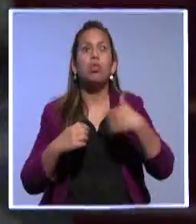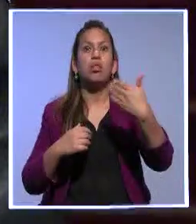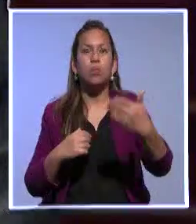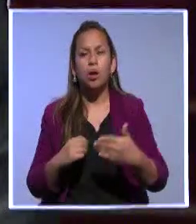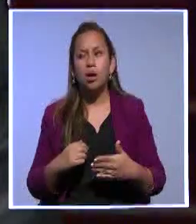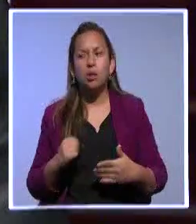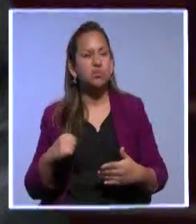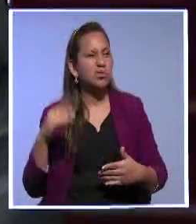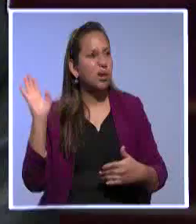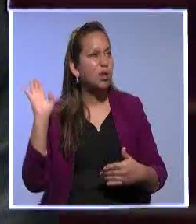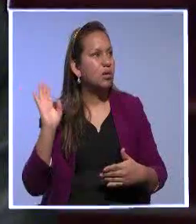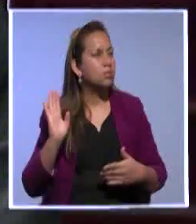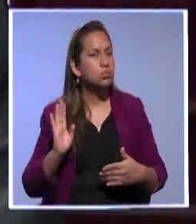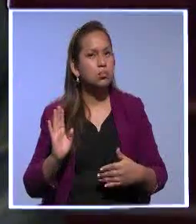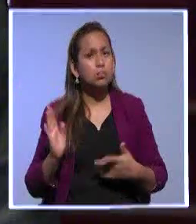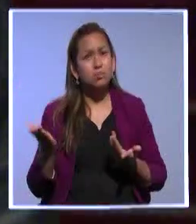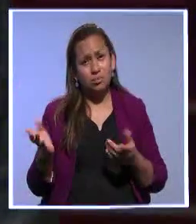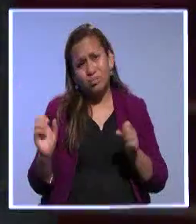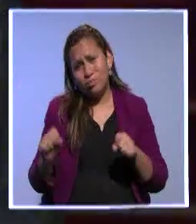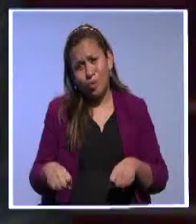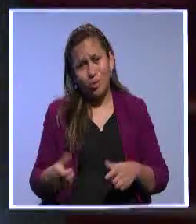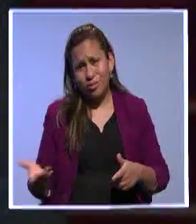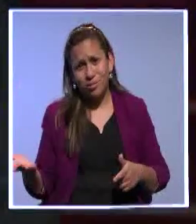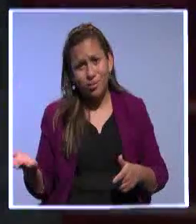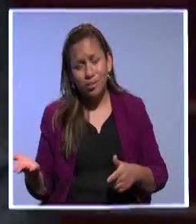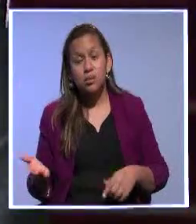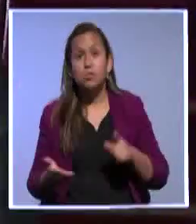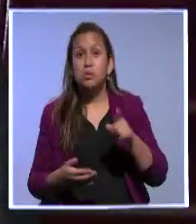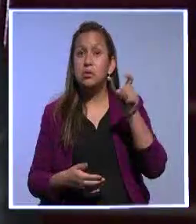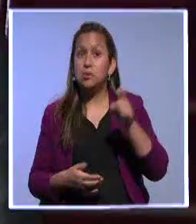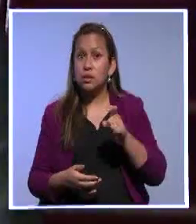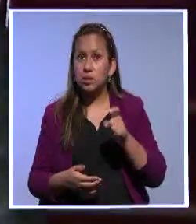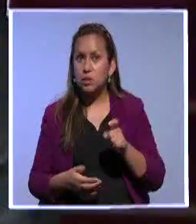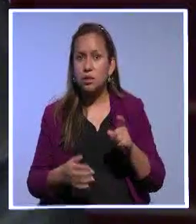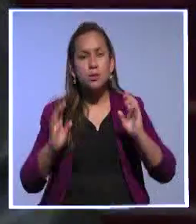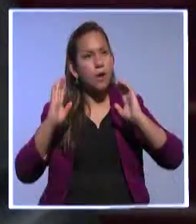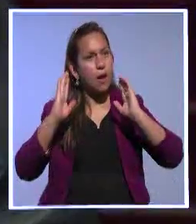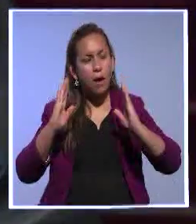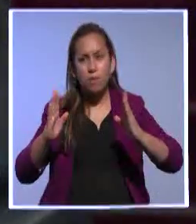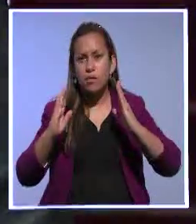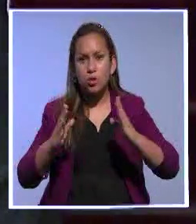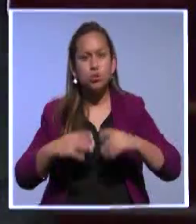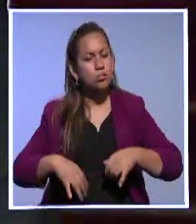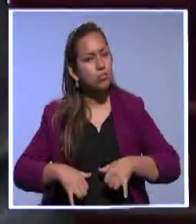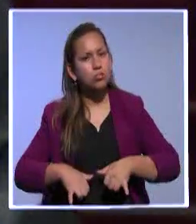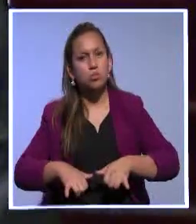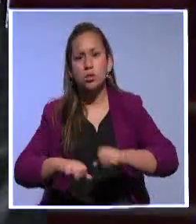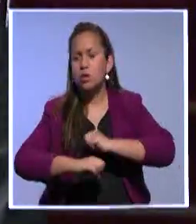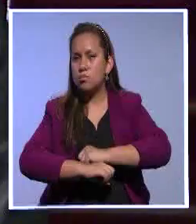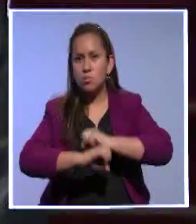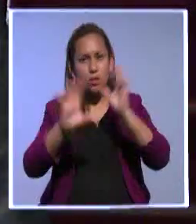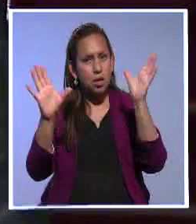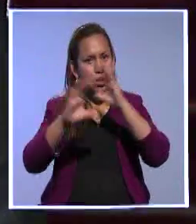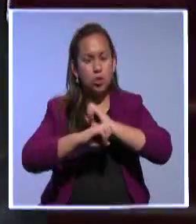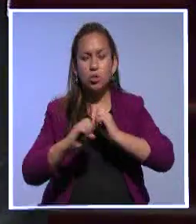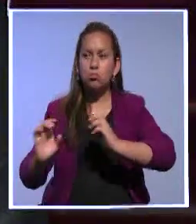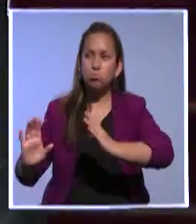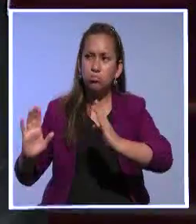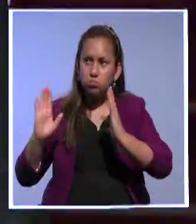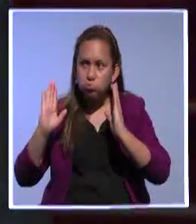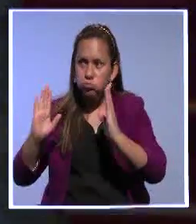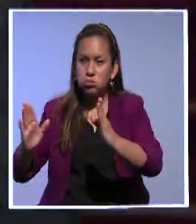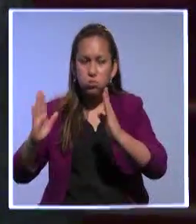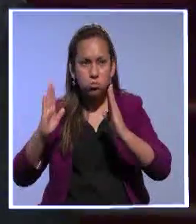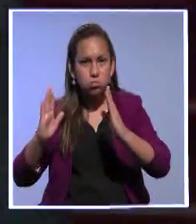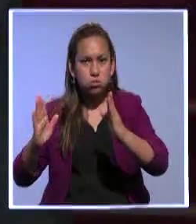permanente para que la ciudadanía pueda participar, como lo hemos venido procurando en este momento, pero creo que hay que darle más fuerza, es el reto más grande que tenemos